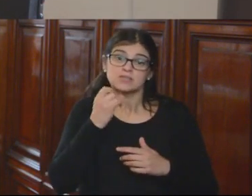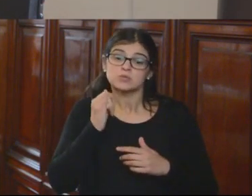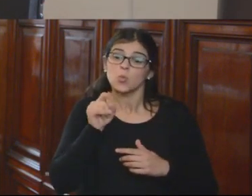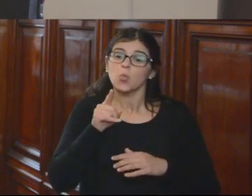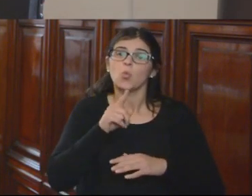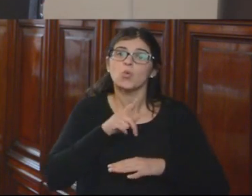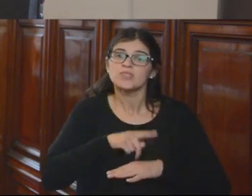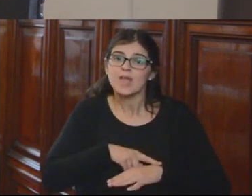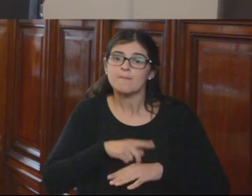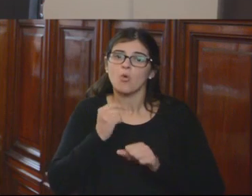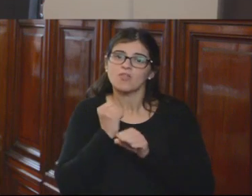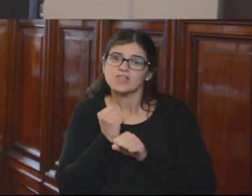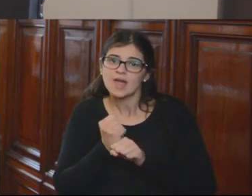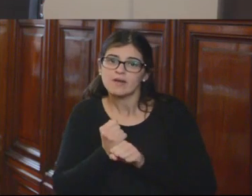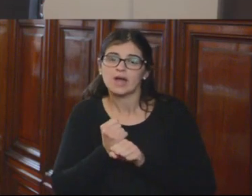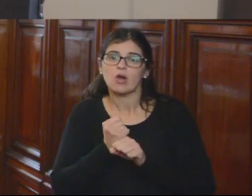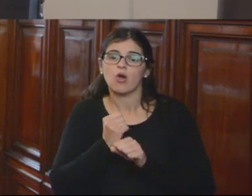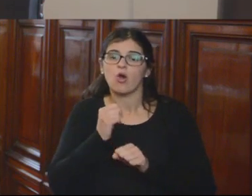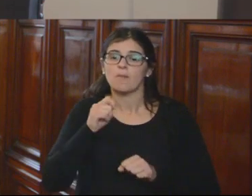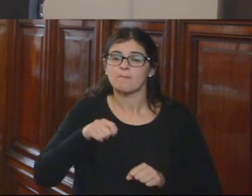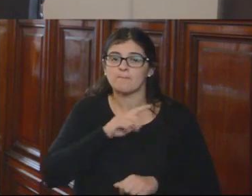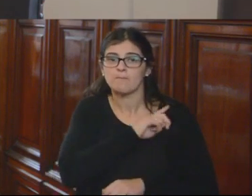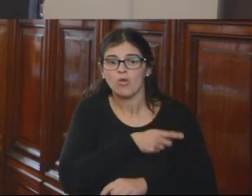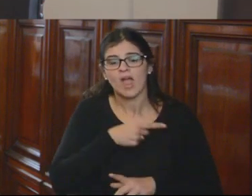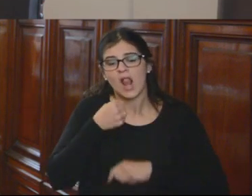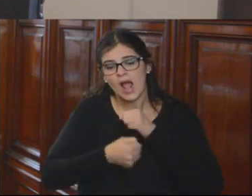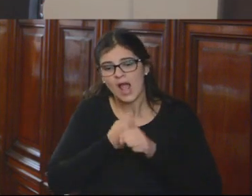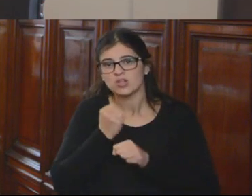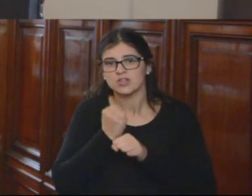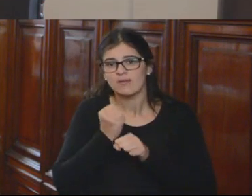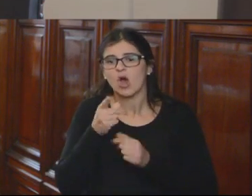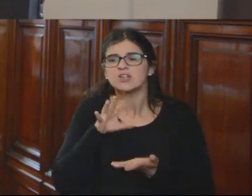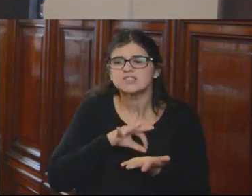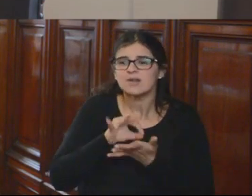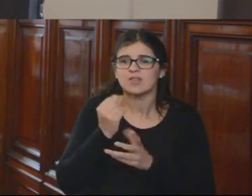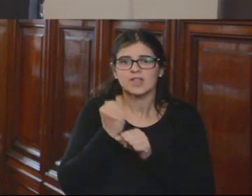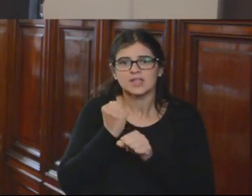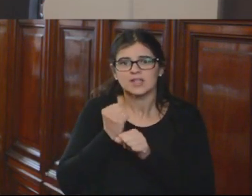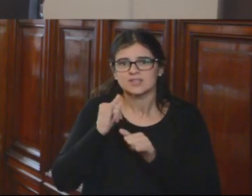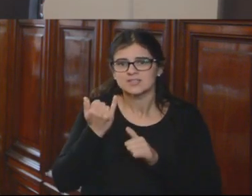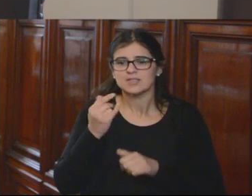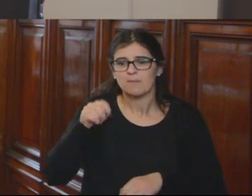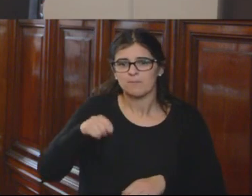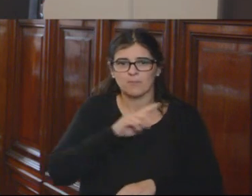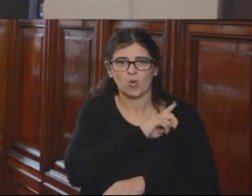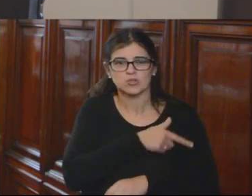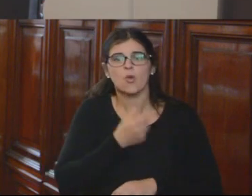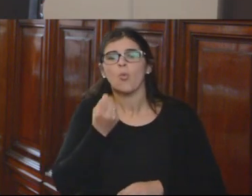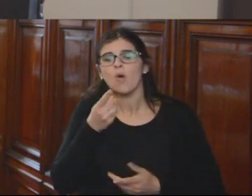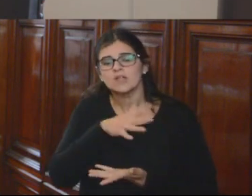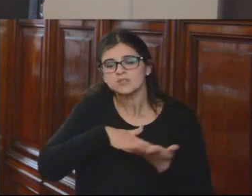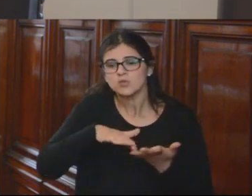tiempo de trabajo en el Poder Judicial, sus años de servicio en el Poder Judicial y cuál es su condición